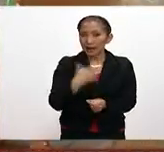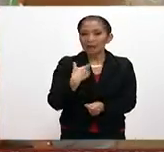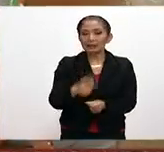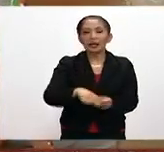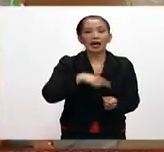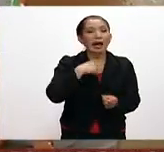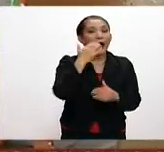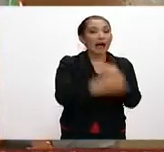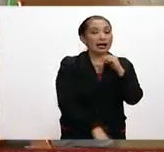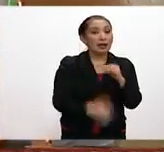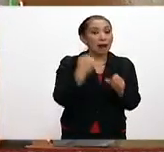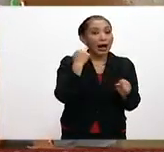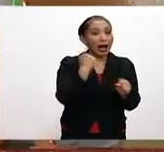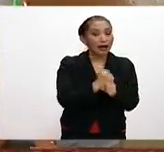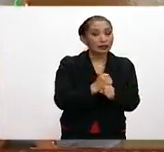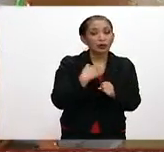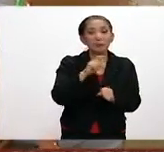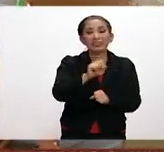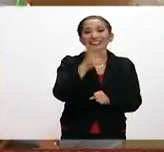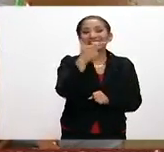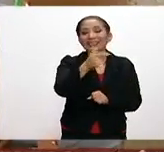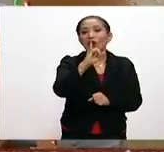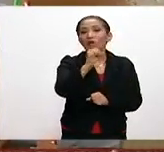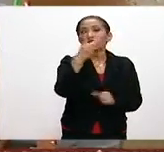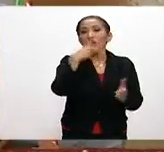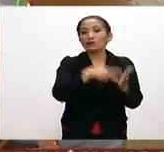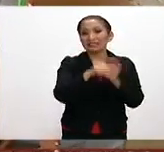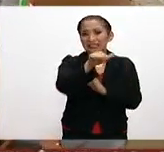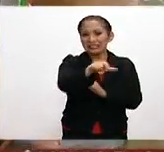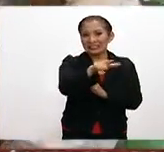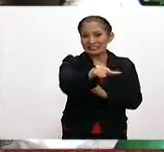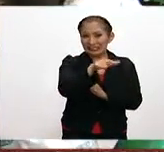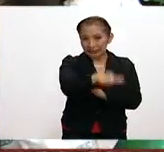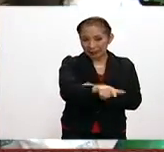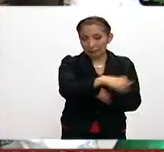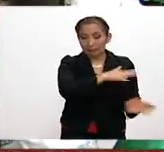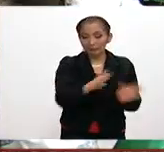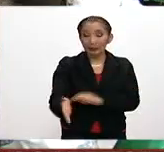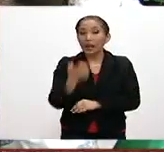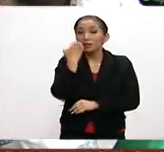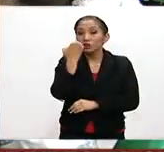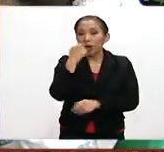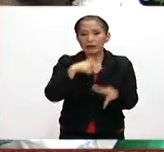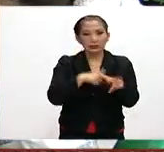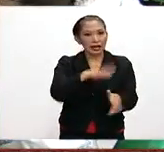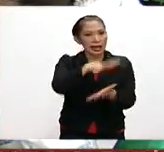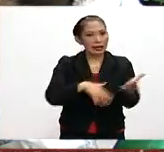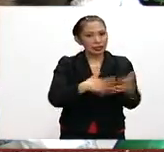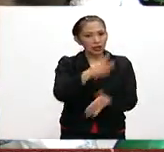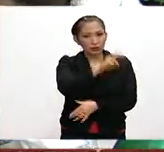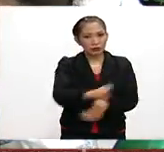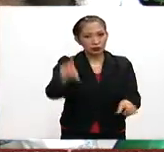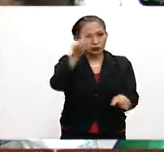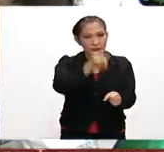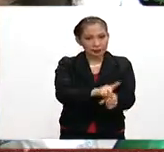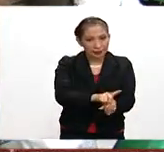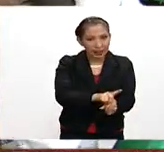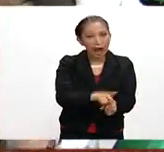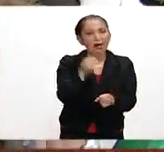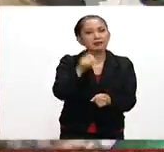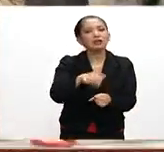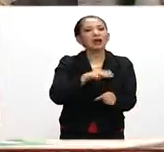ciclo escolar terminará el próximo 27 de junio de 2017 y para las que mantengan el calendario de 200 días,